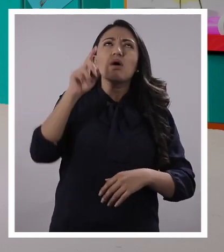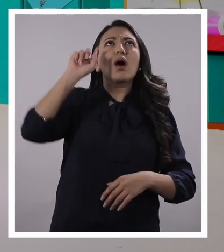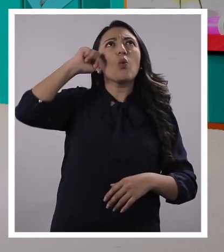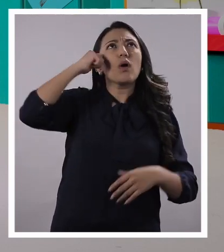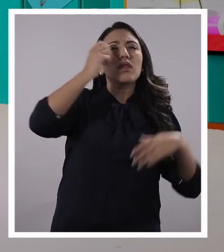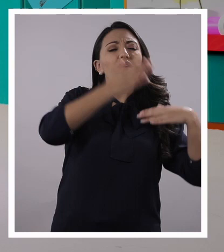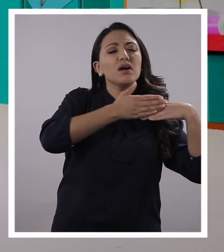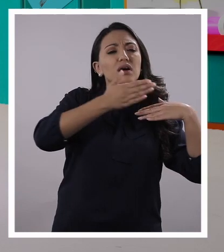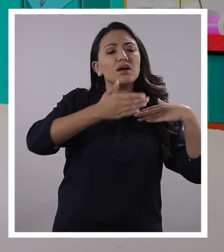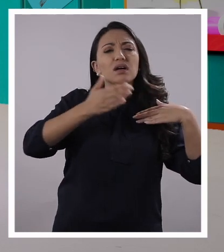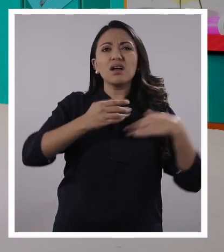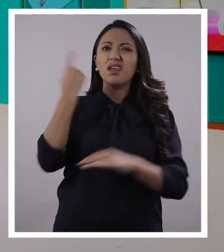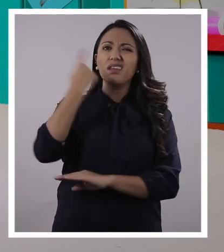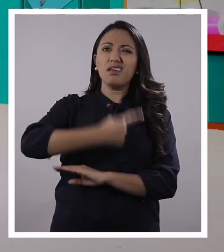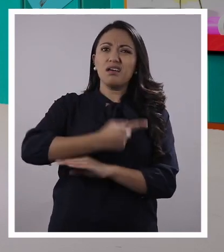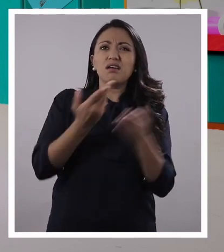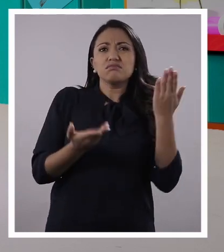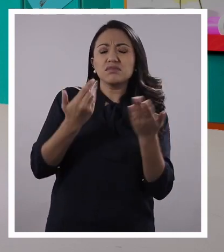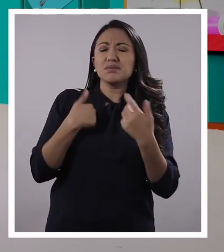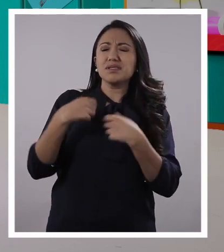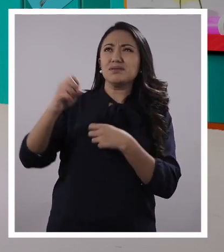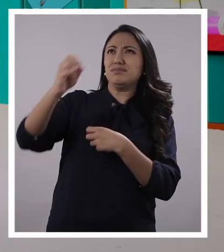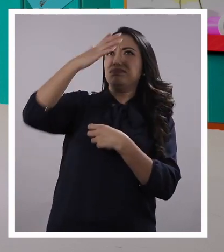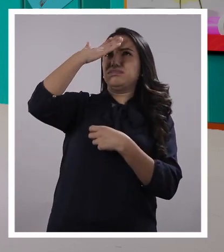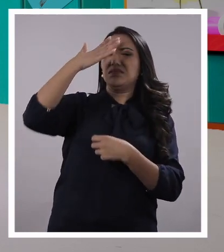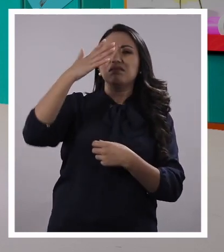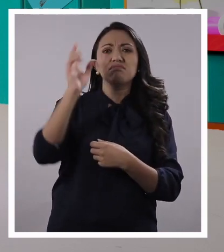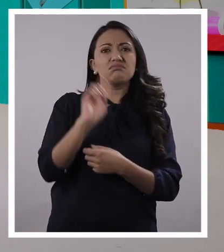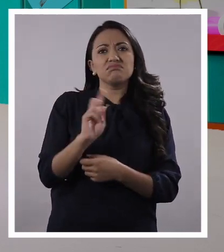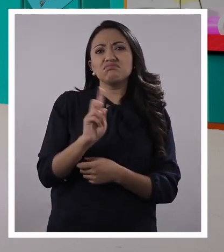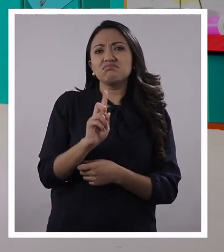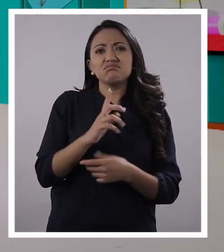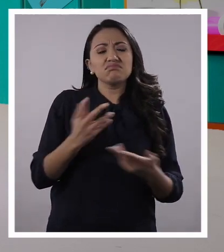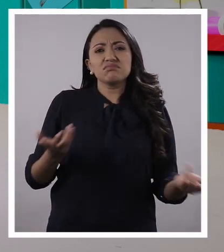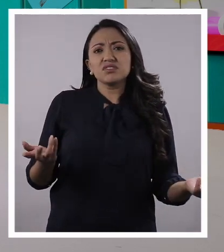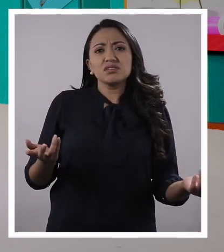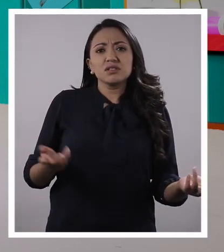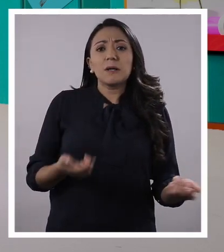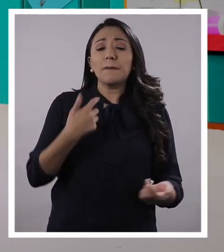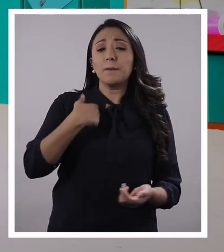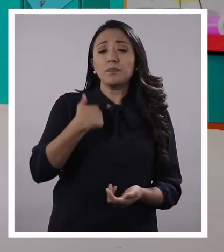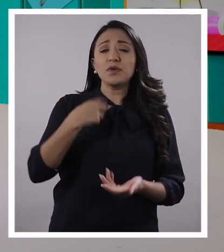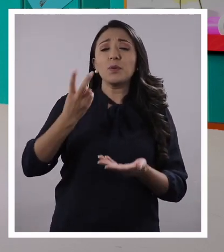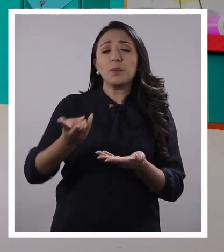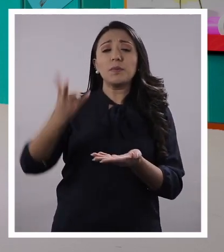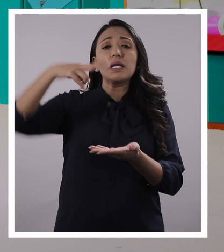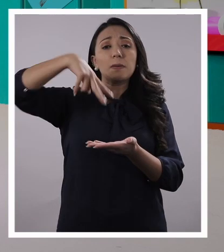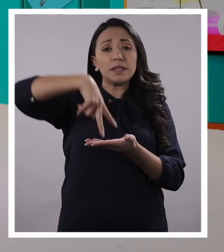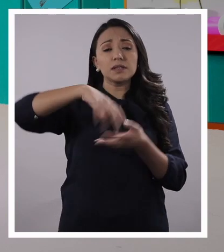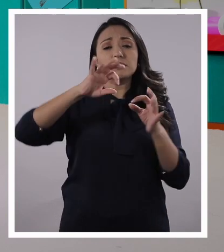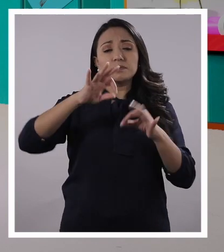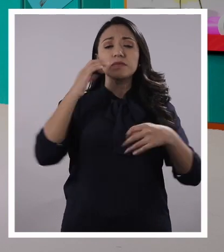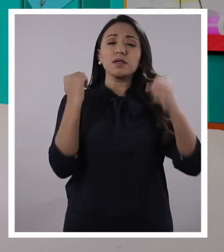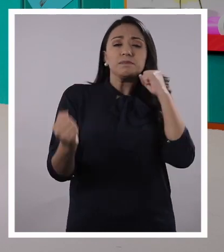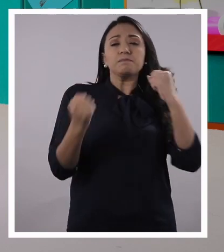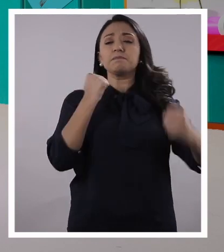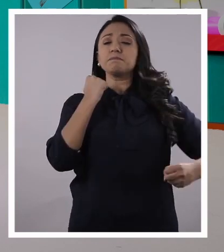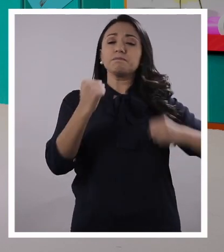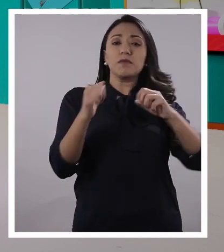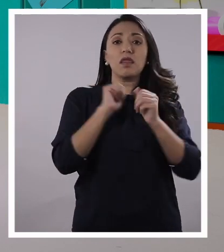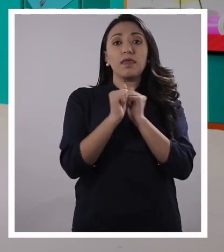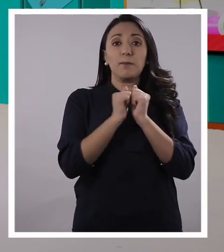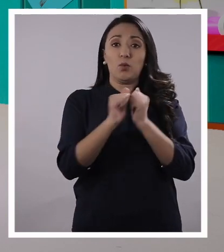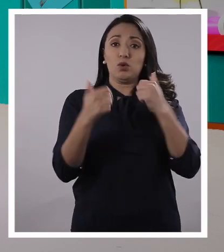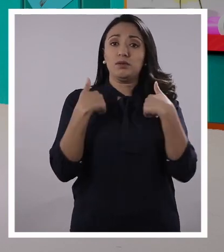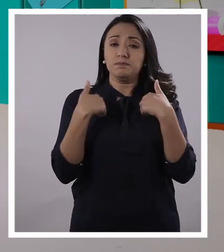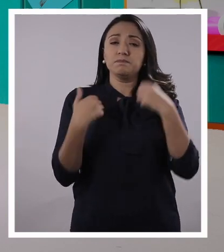qué hice en el día para ver si algo de eso me hizo daño y no. Les voy a contar. Me levanté temprano, hice ejercicio porque es